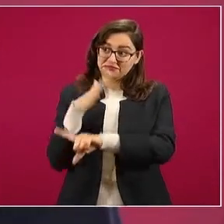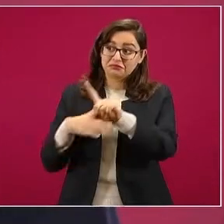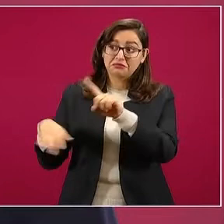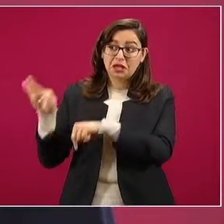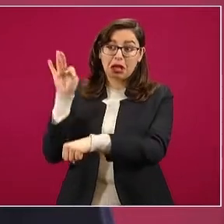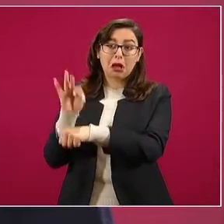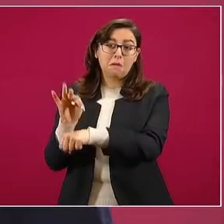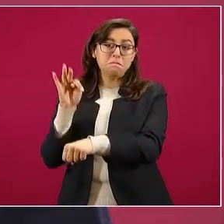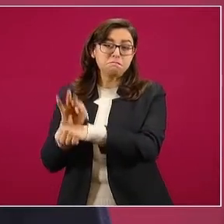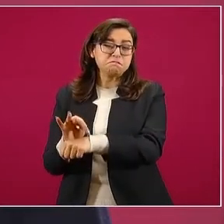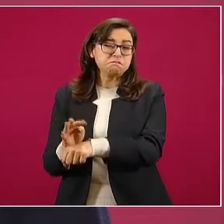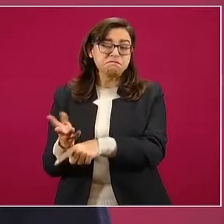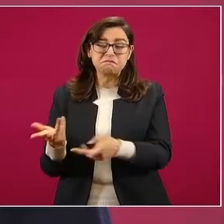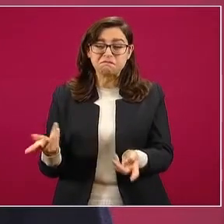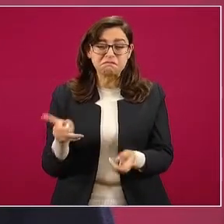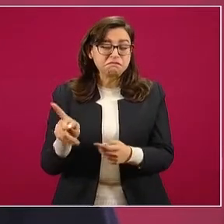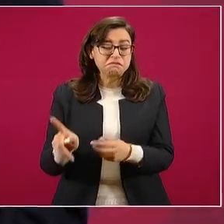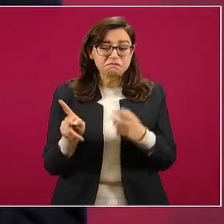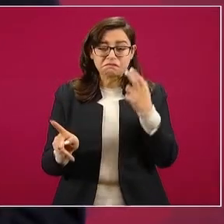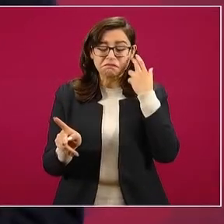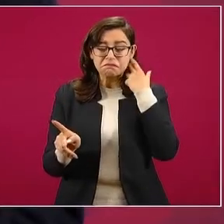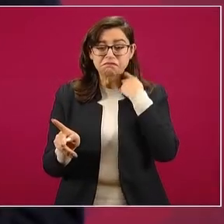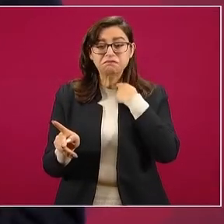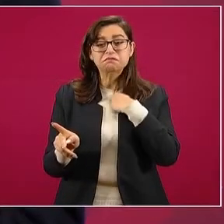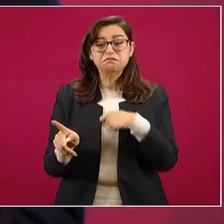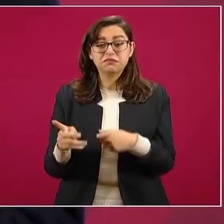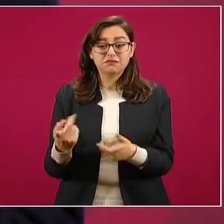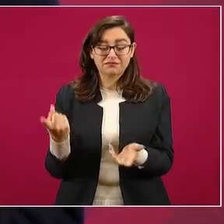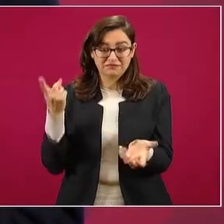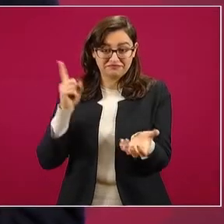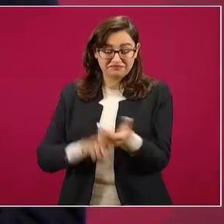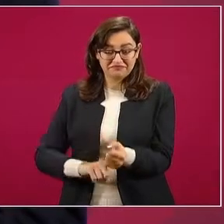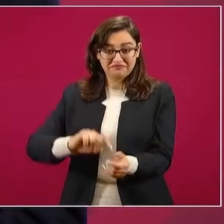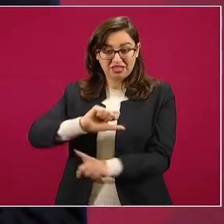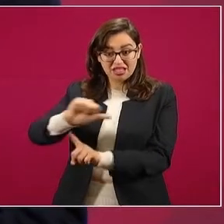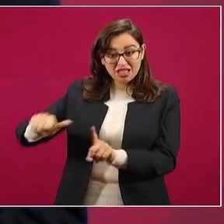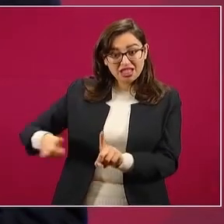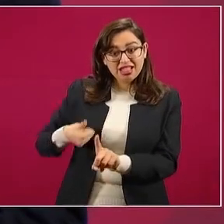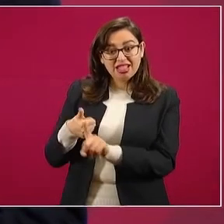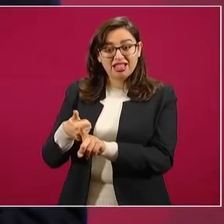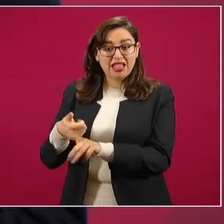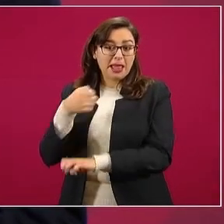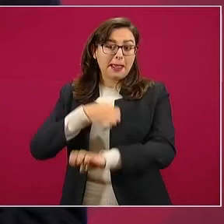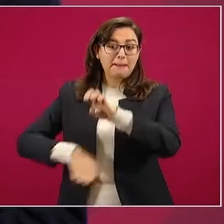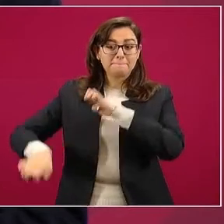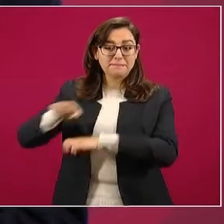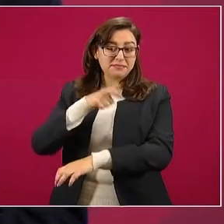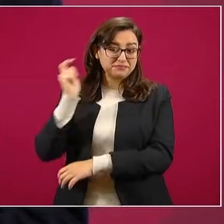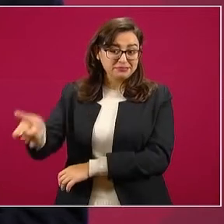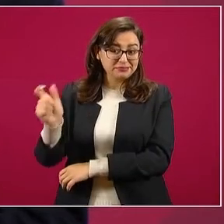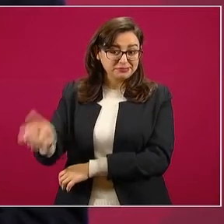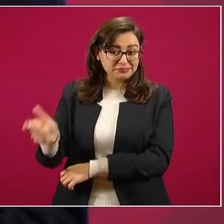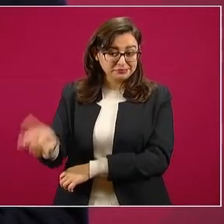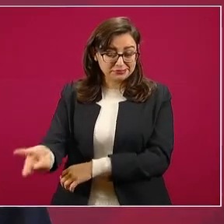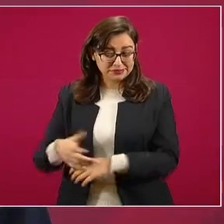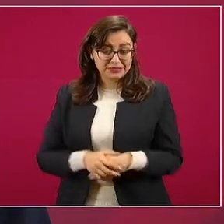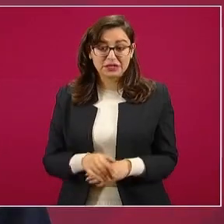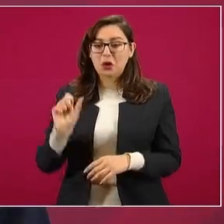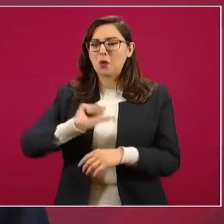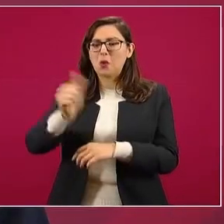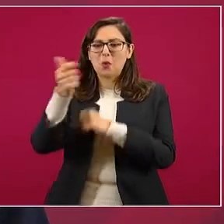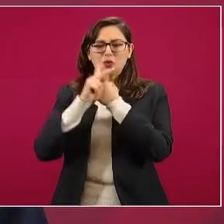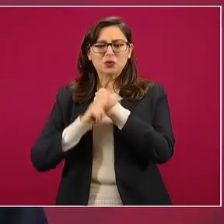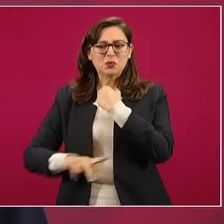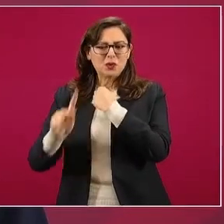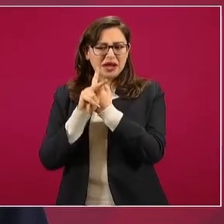financiados por empresas extranjeras,